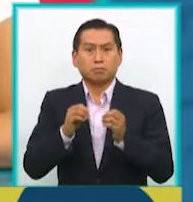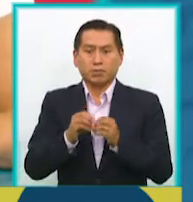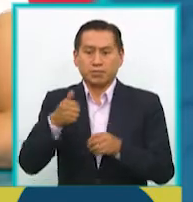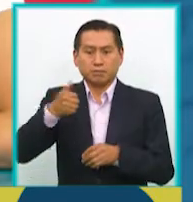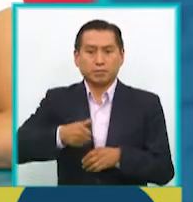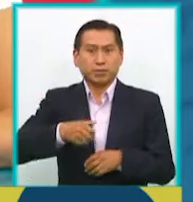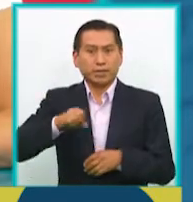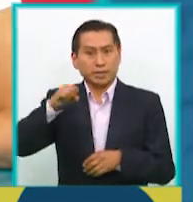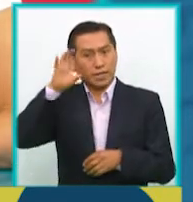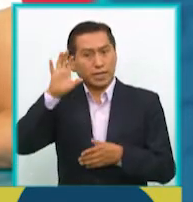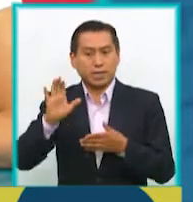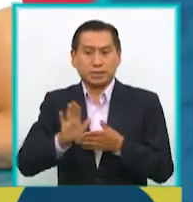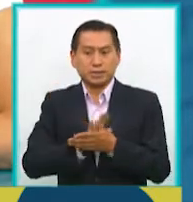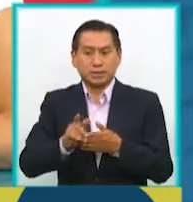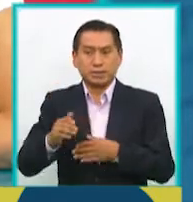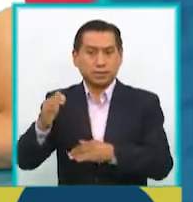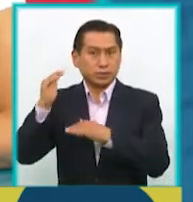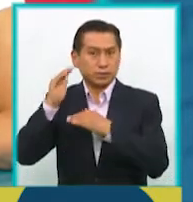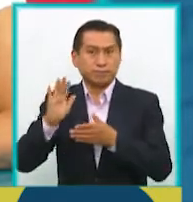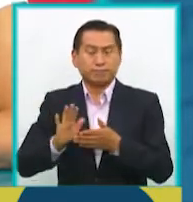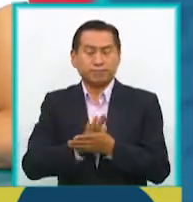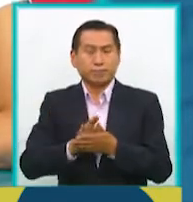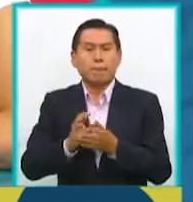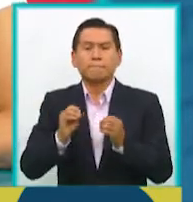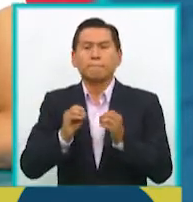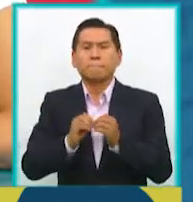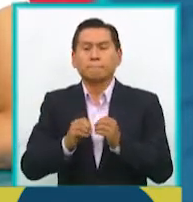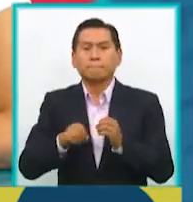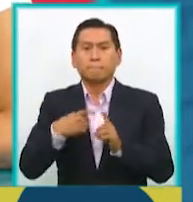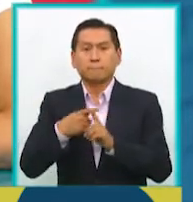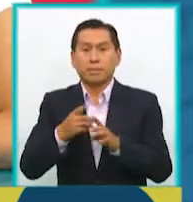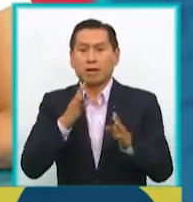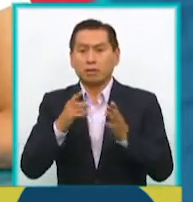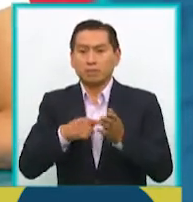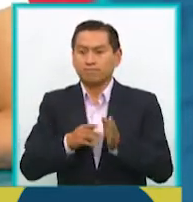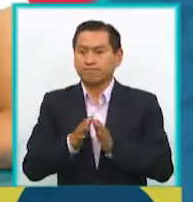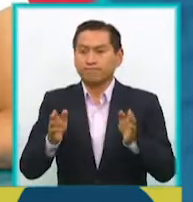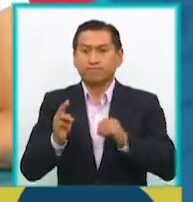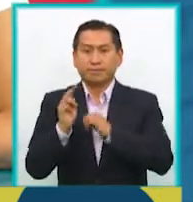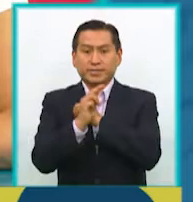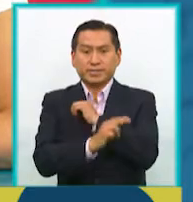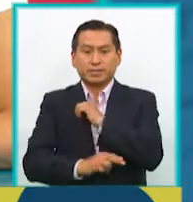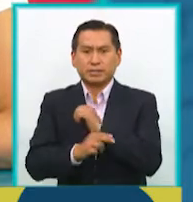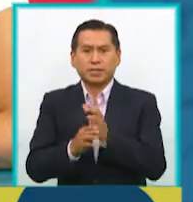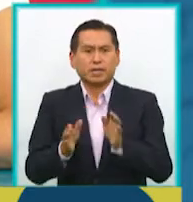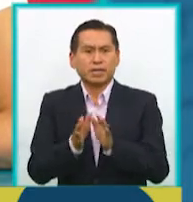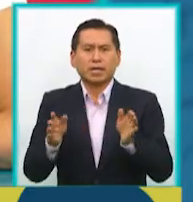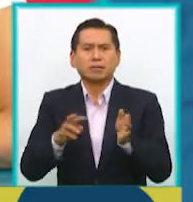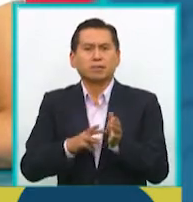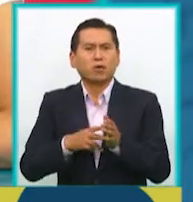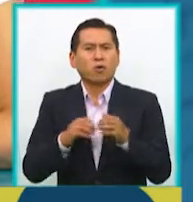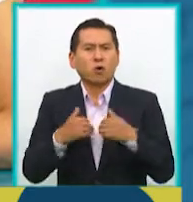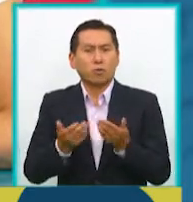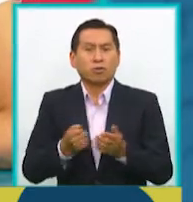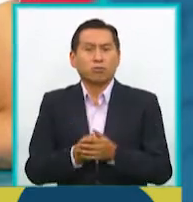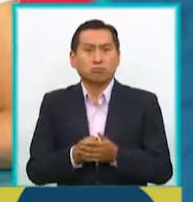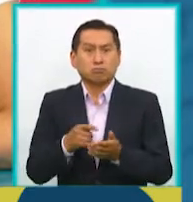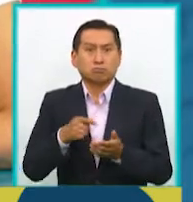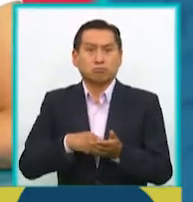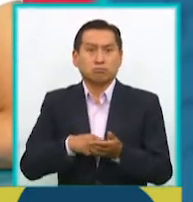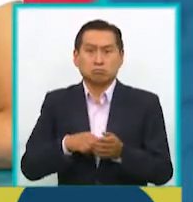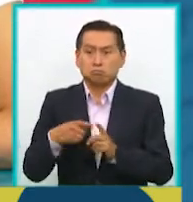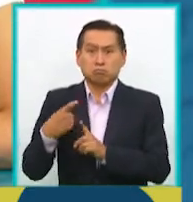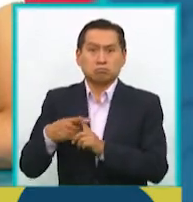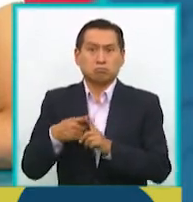Tarija, es un filme de Santa Cruz, sino el poder hablar del contexto de forma nacional, de forma general, ello que también te posibilite